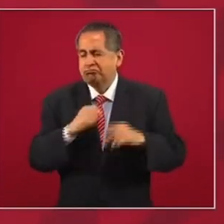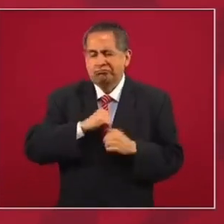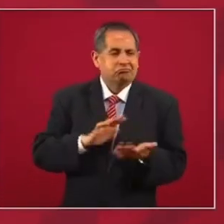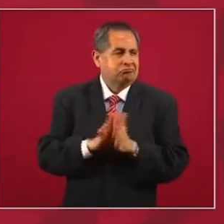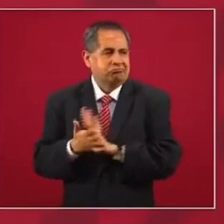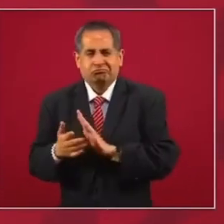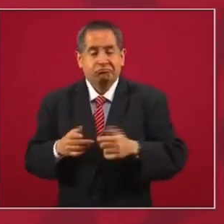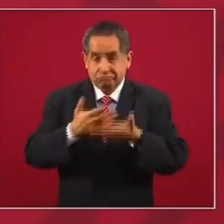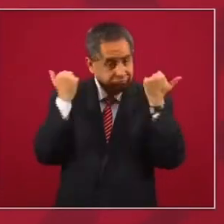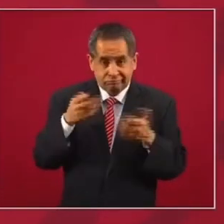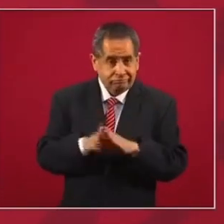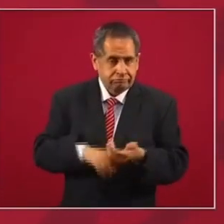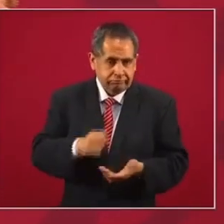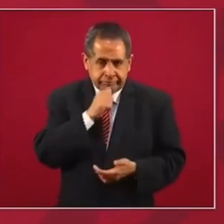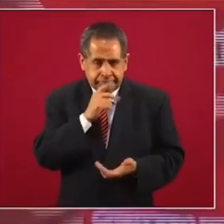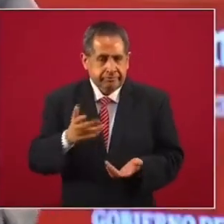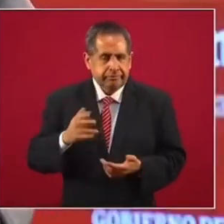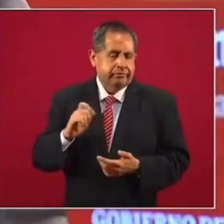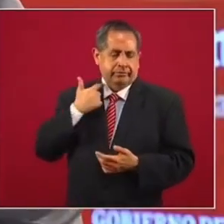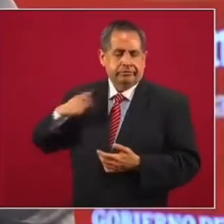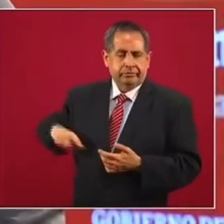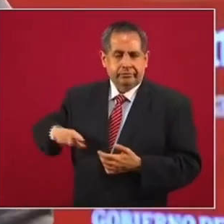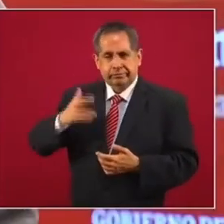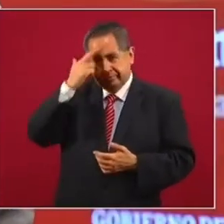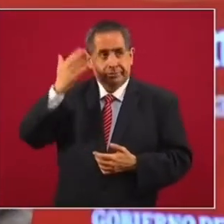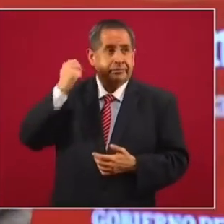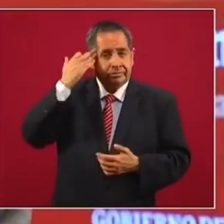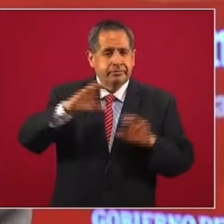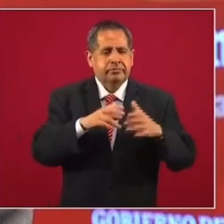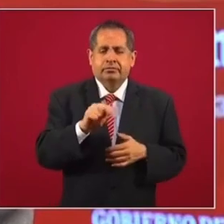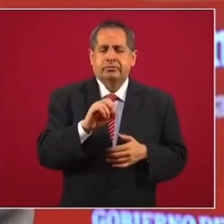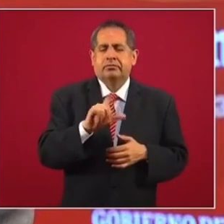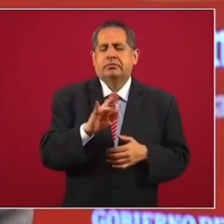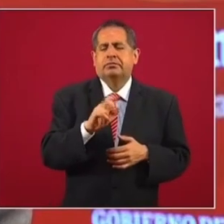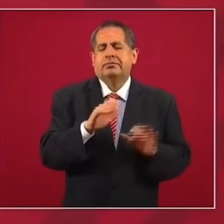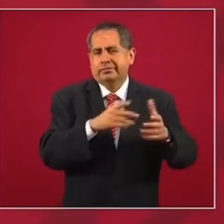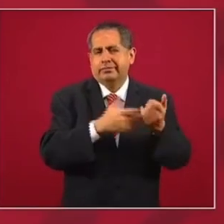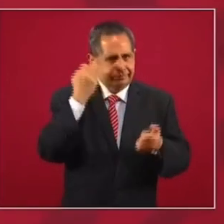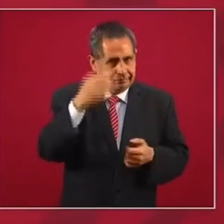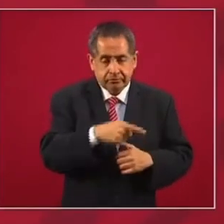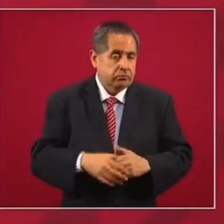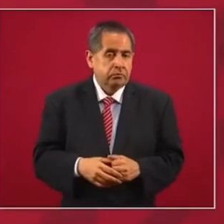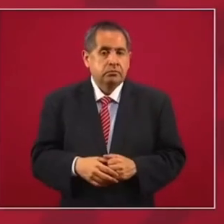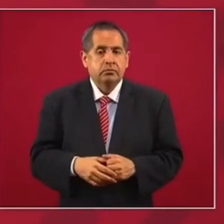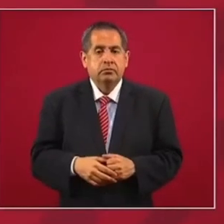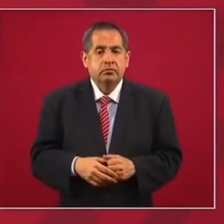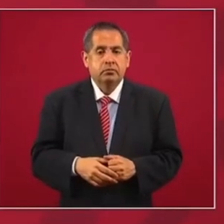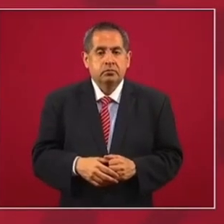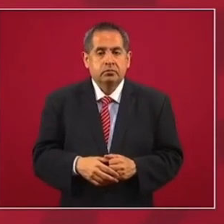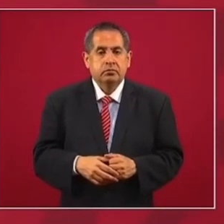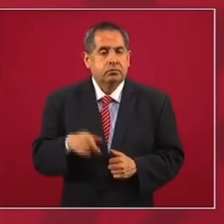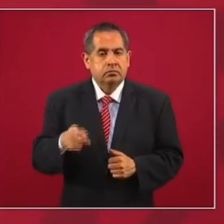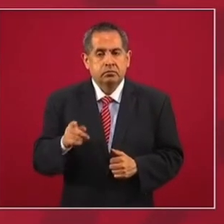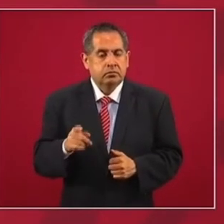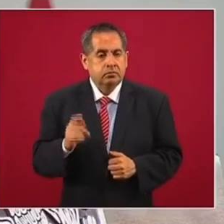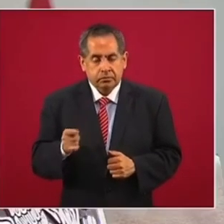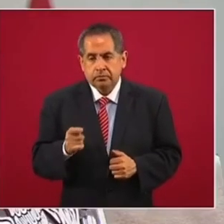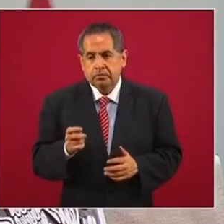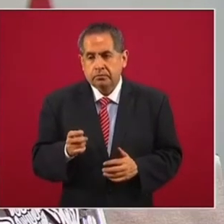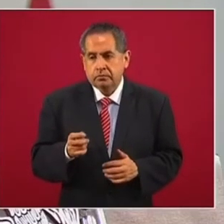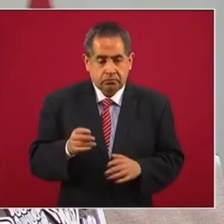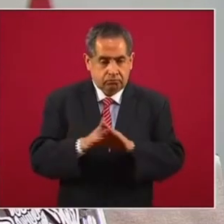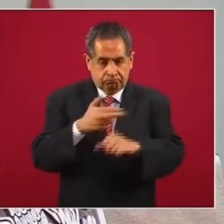complicidades en el régimen, sobre todo durante el periodo neoliberal. Entonces, el hecho de que haya